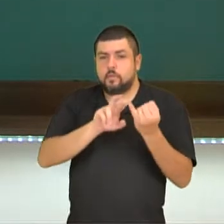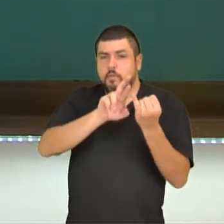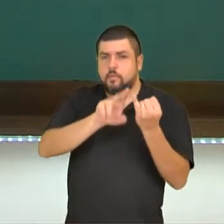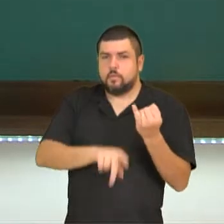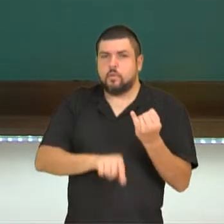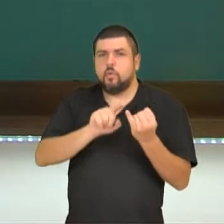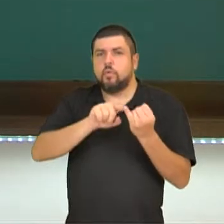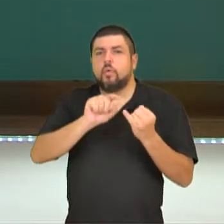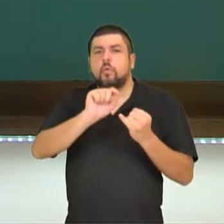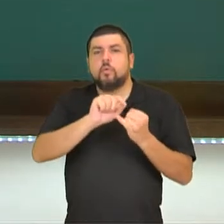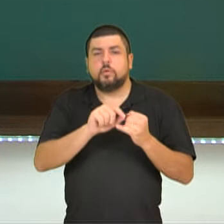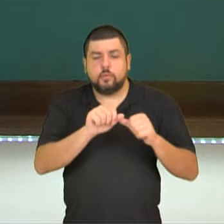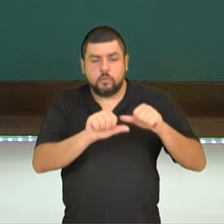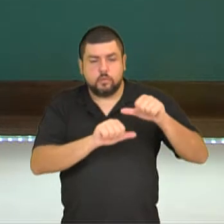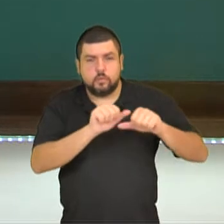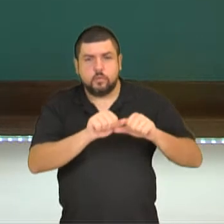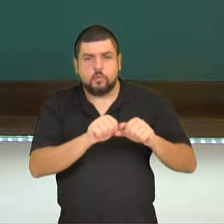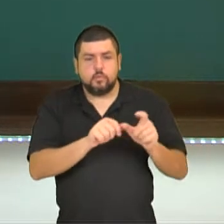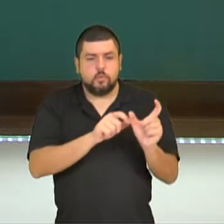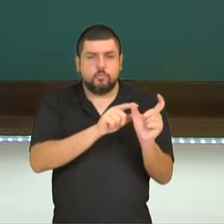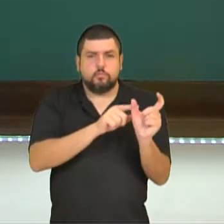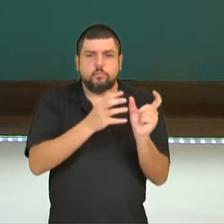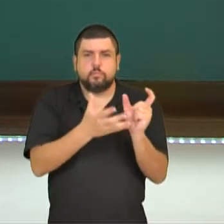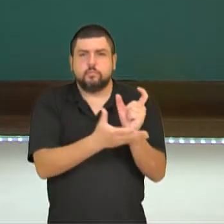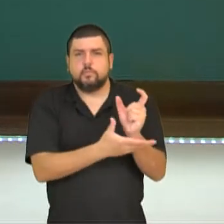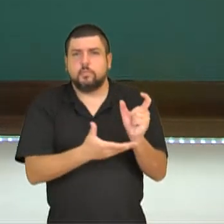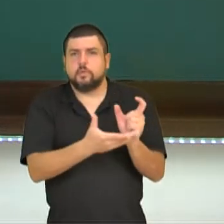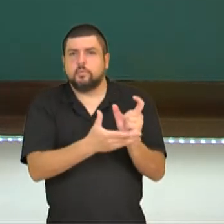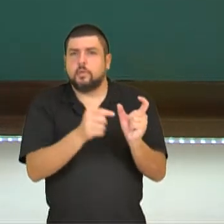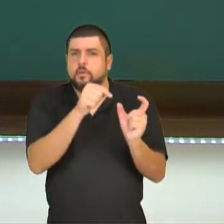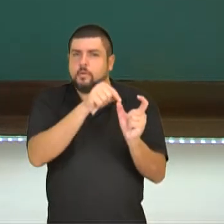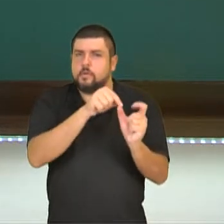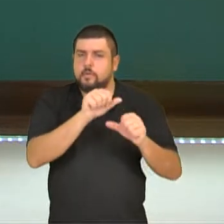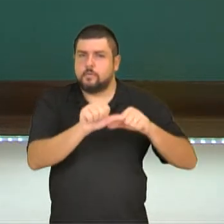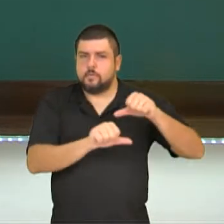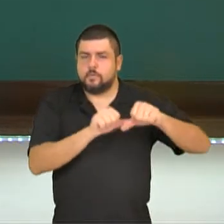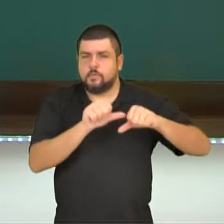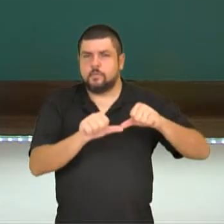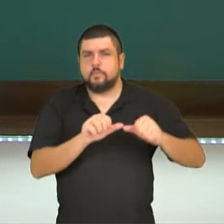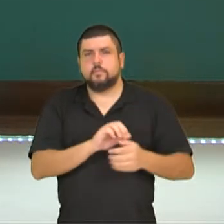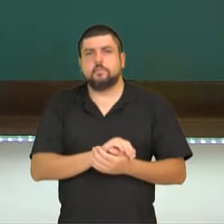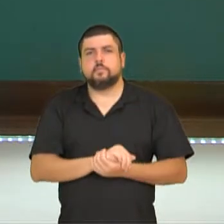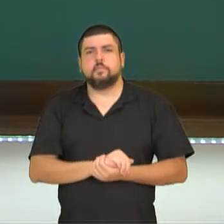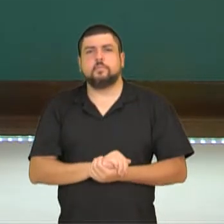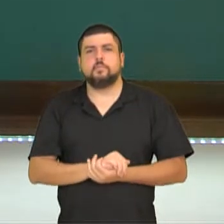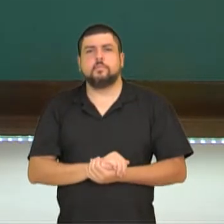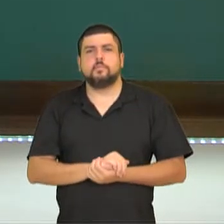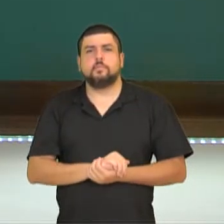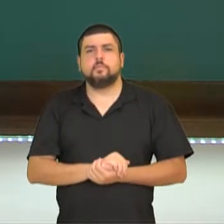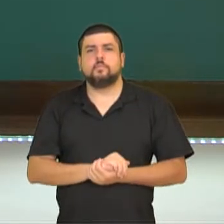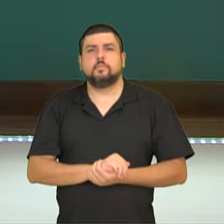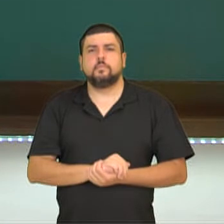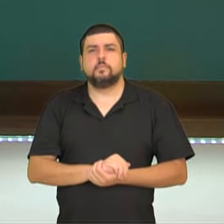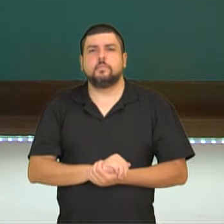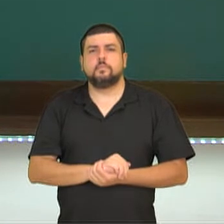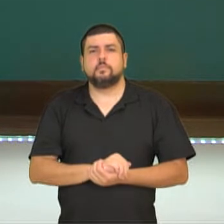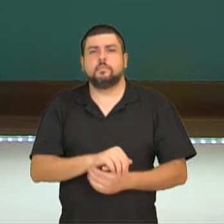Vamos a ver otro. No. Querer, a raíz que, raíz, querría.